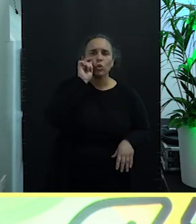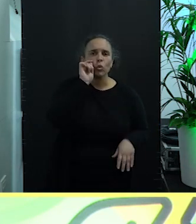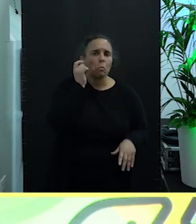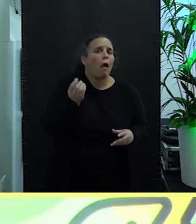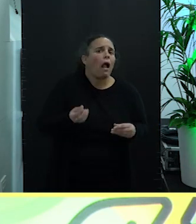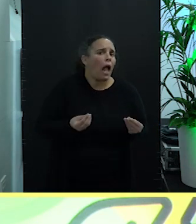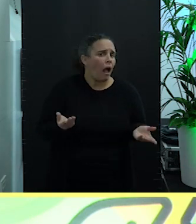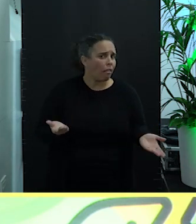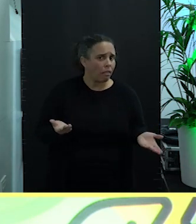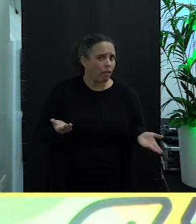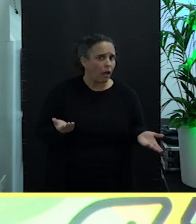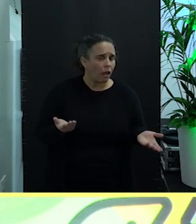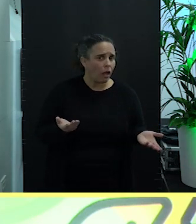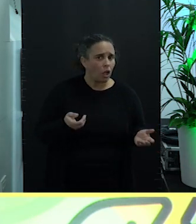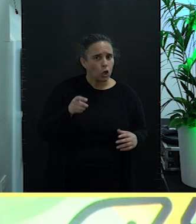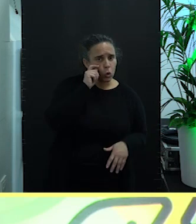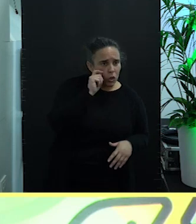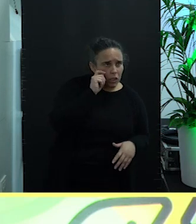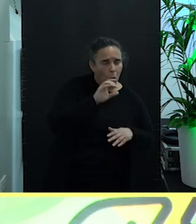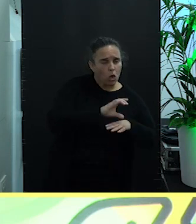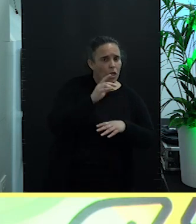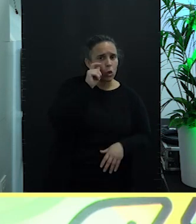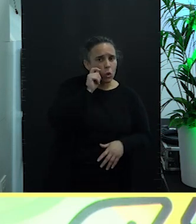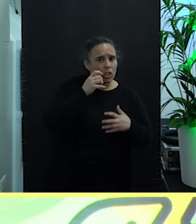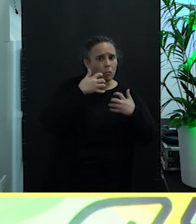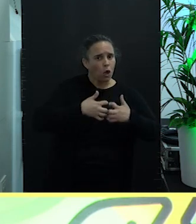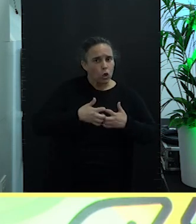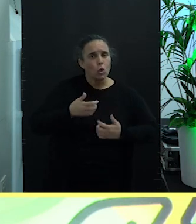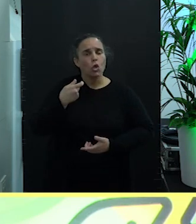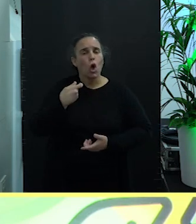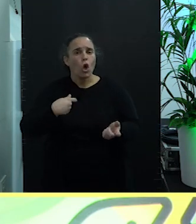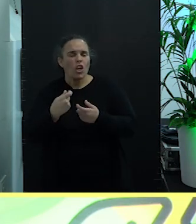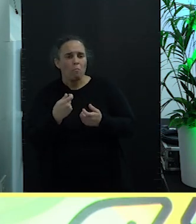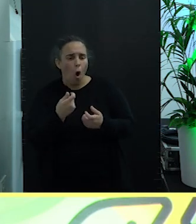Industria y Comercio en este sarao?